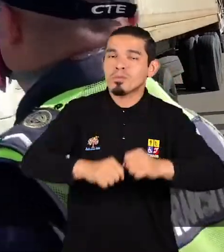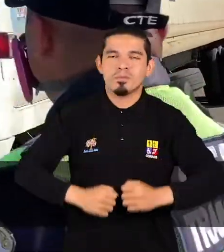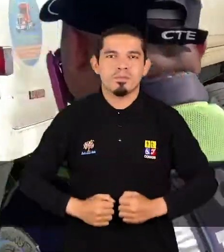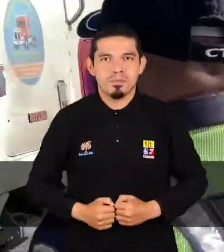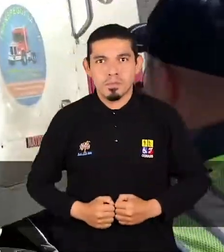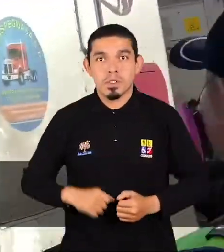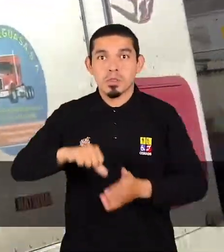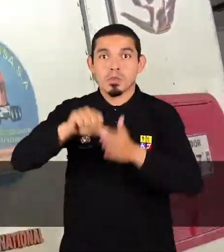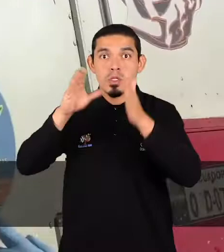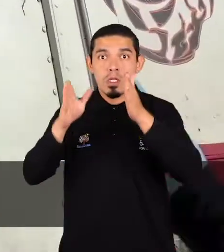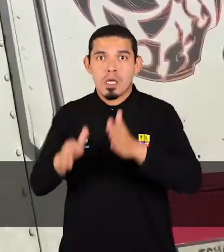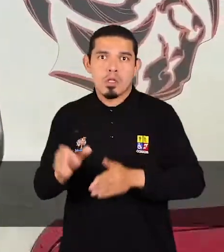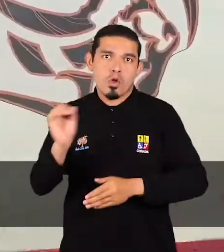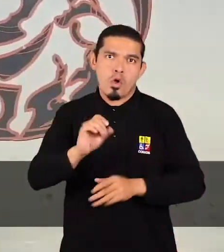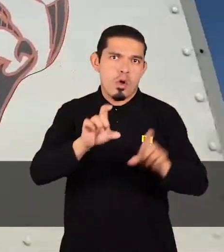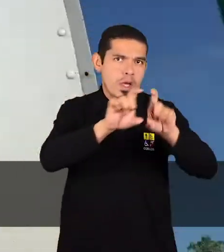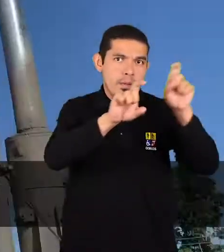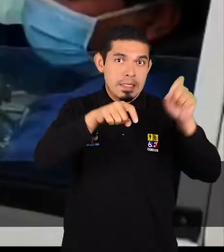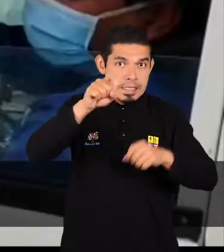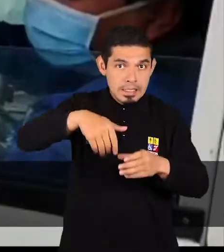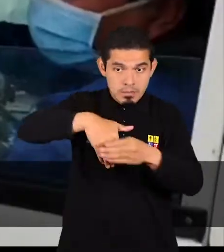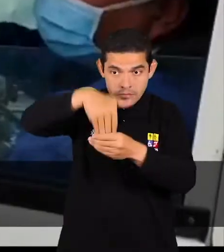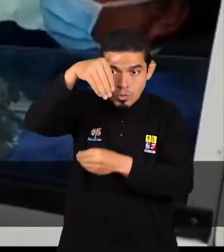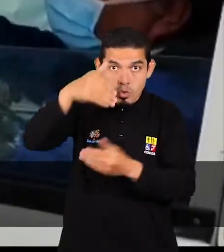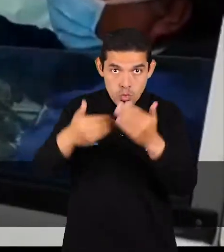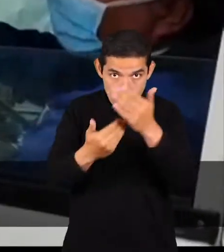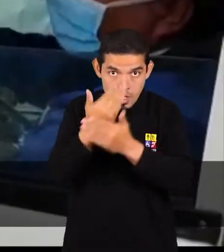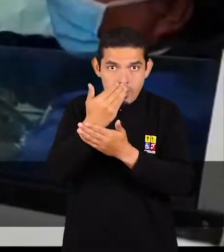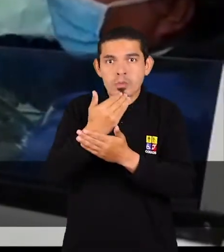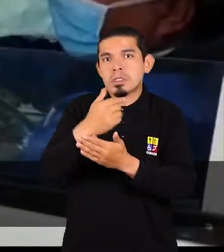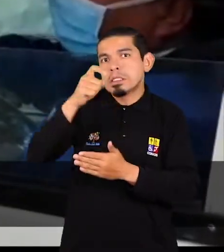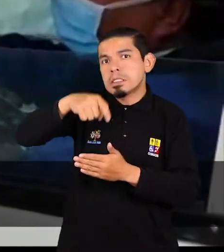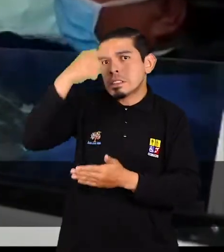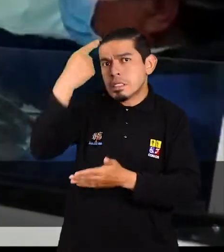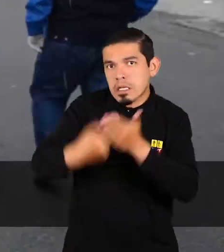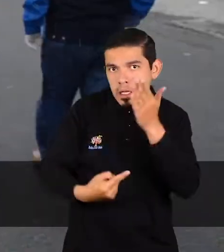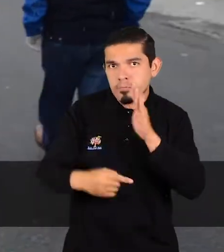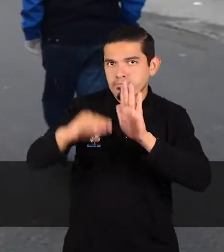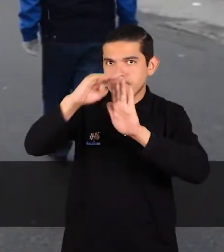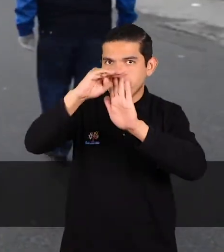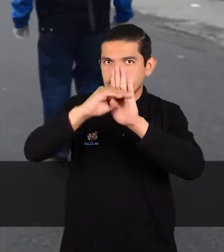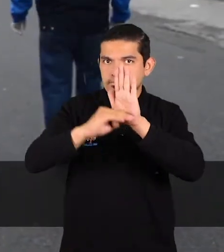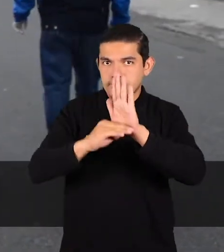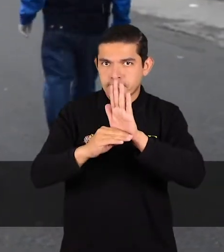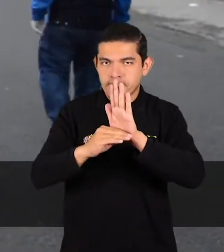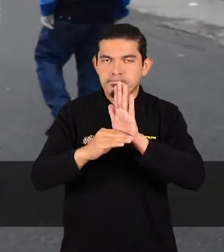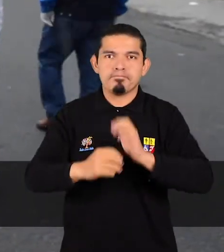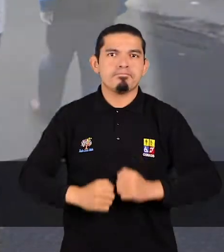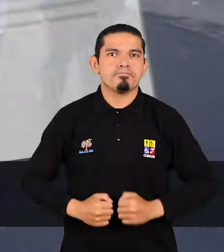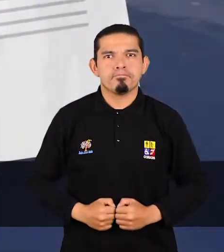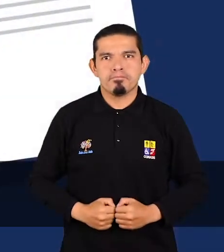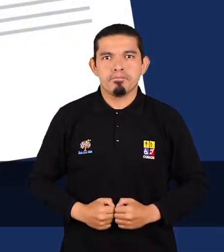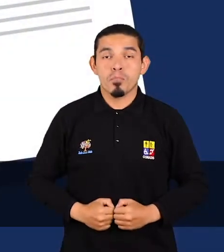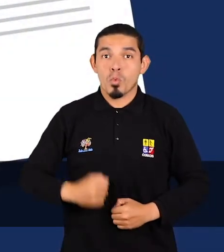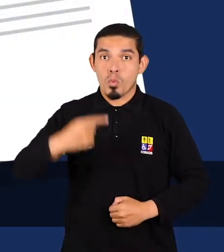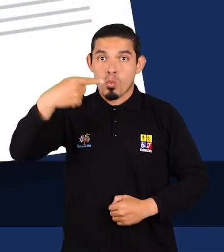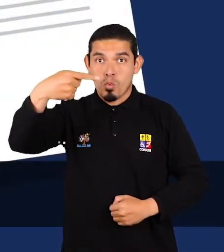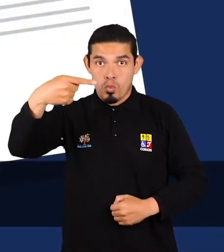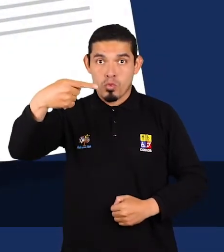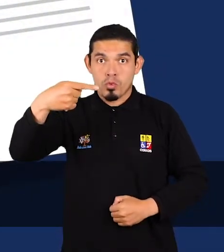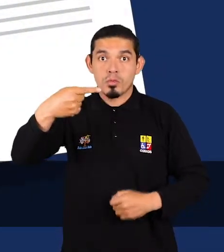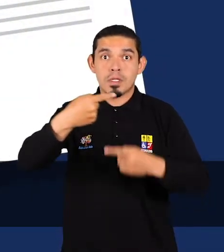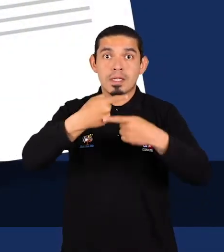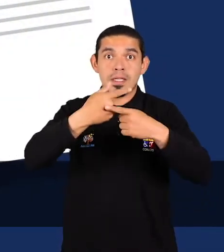ciudadanos y empresas que vayan a requerir un nuevo salvoconducto deberán tomar en cuenta las siguientes instrucciones. 1. Los